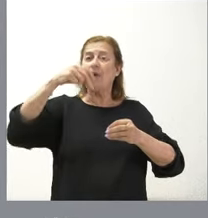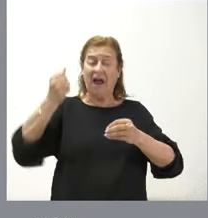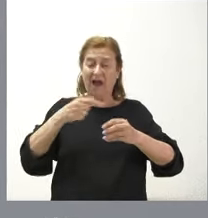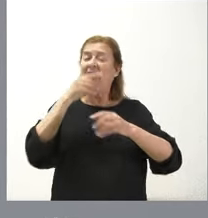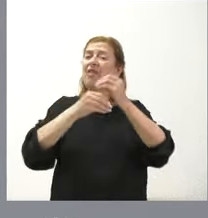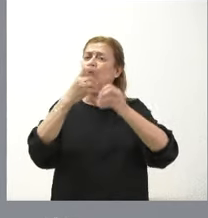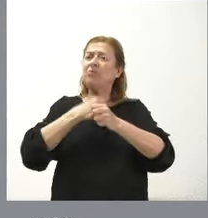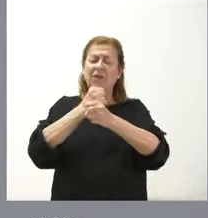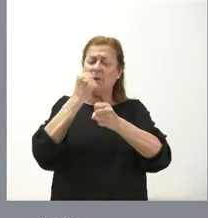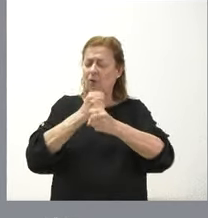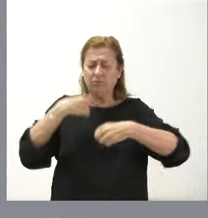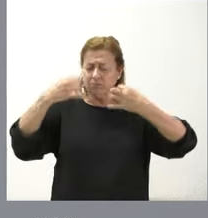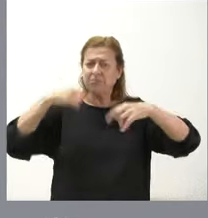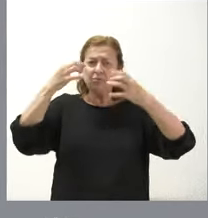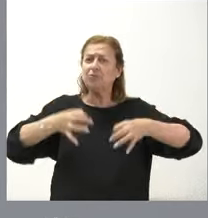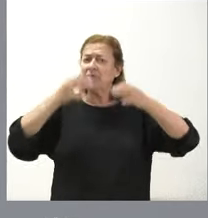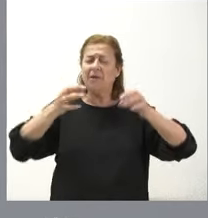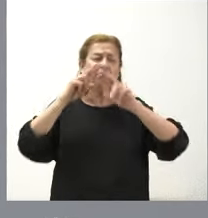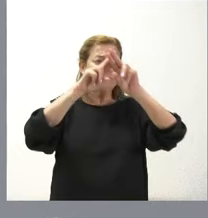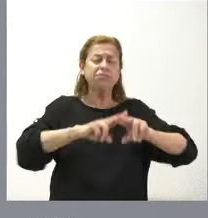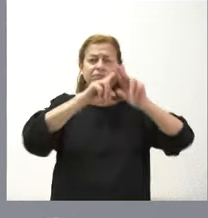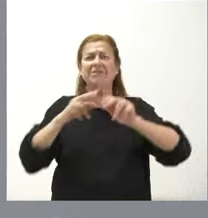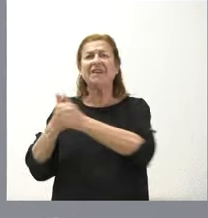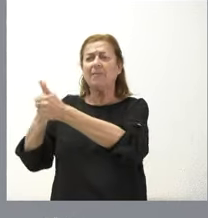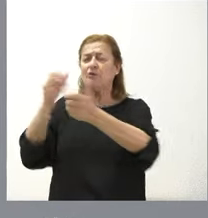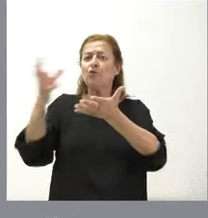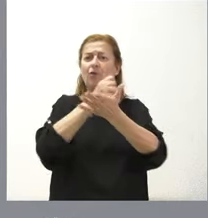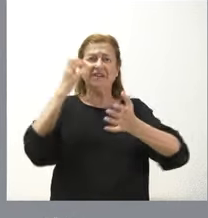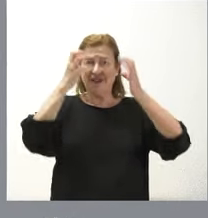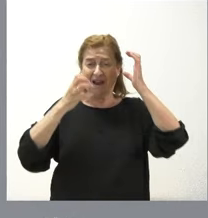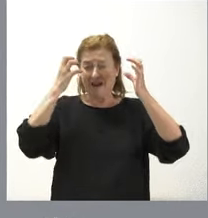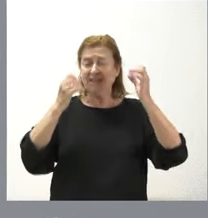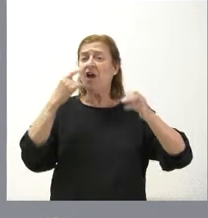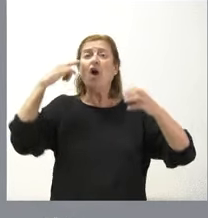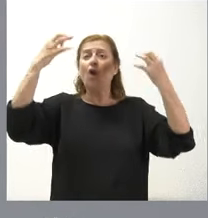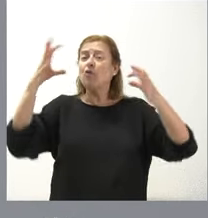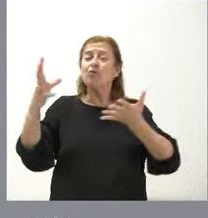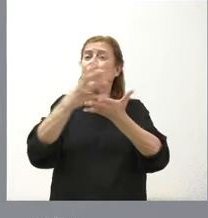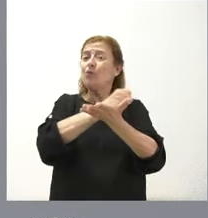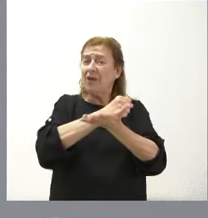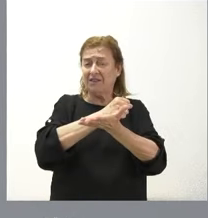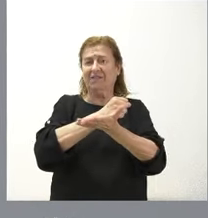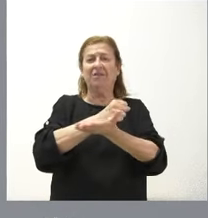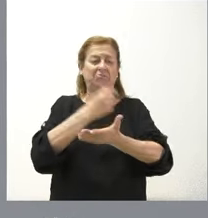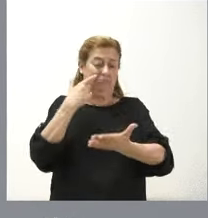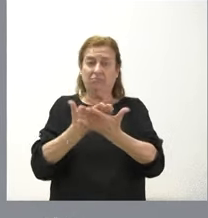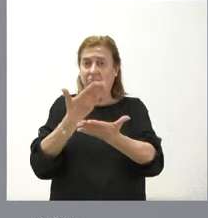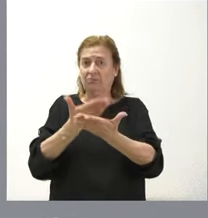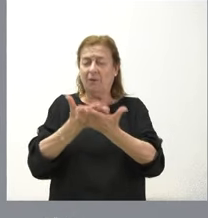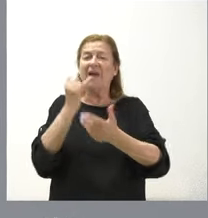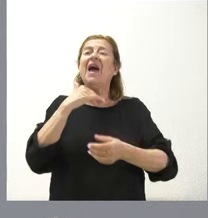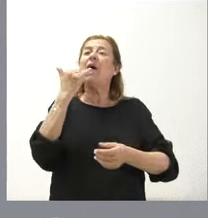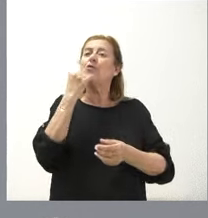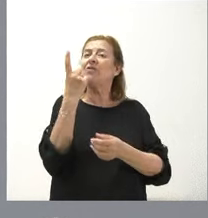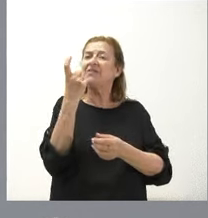ordinaria de seguimiento, de inspección de todas las granjas. Y, lógicamente, en algunas circunstancias se ponen de manifiesto algunas necesidades